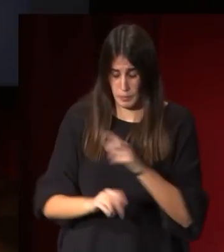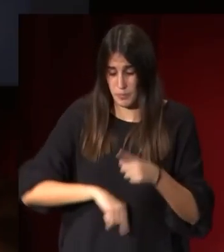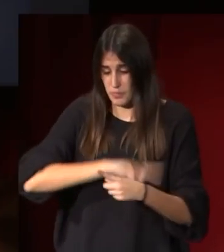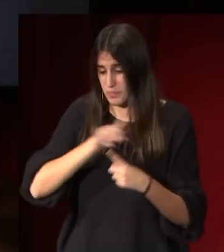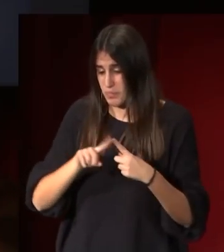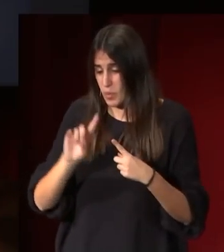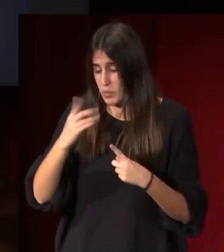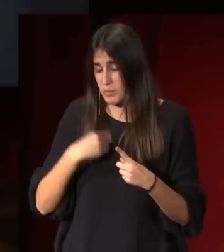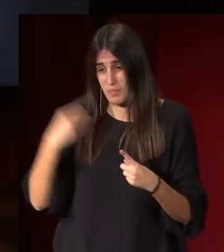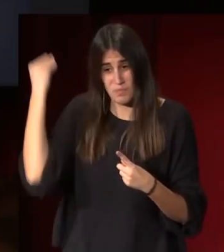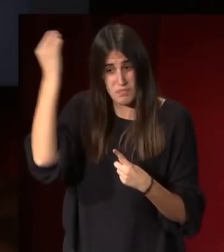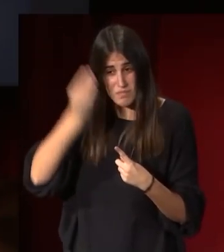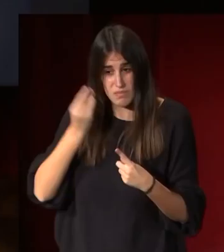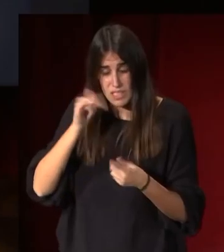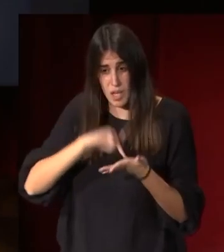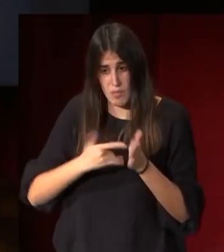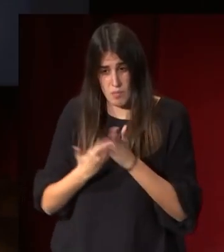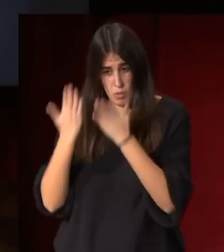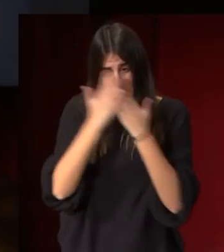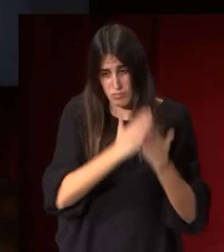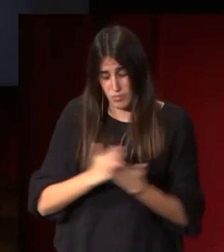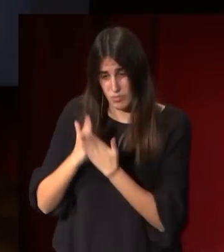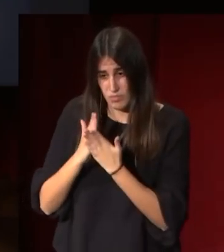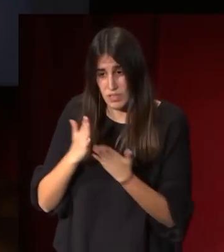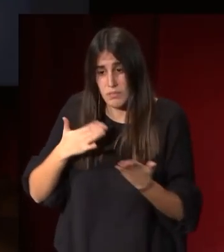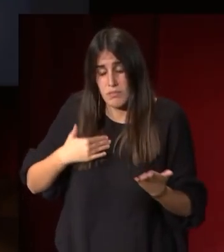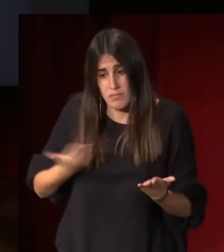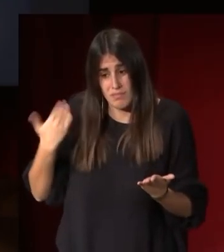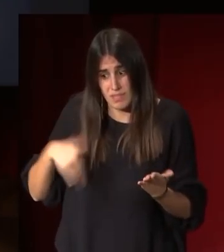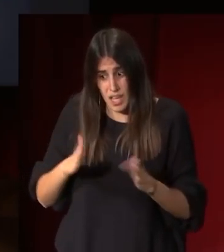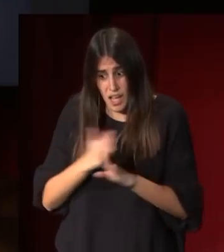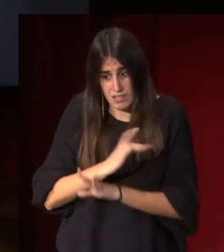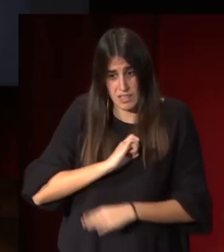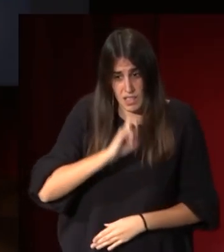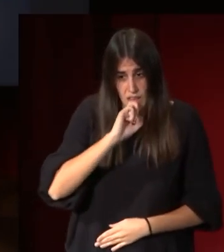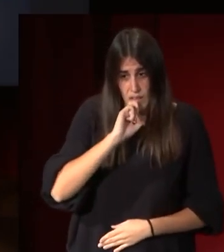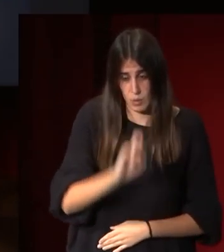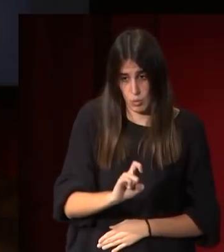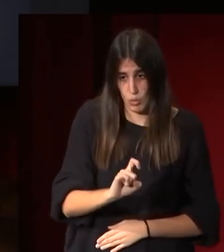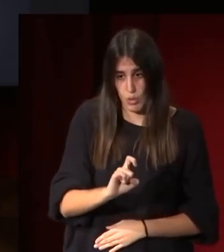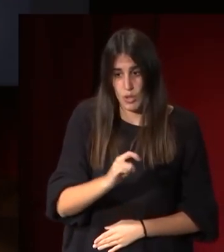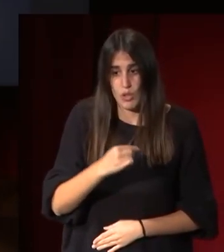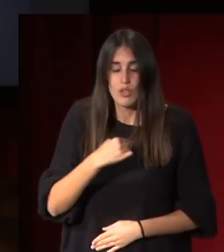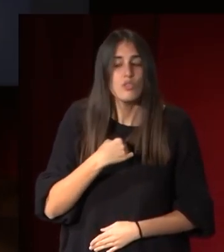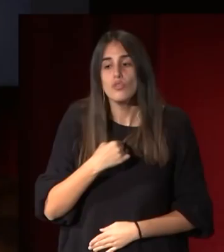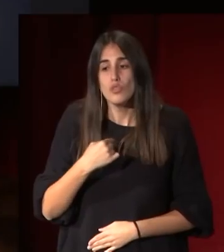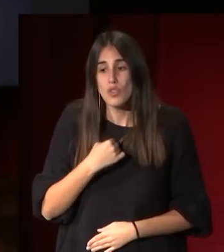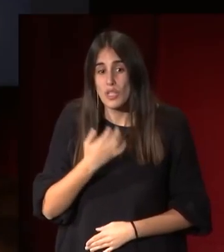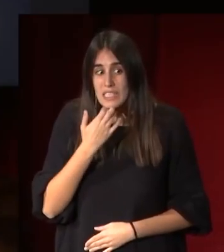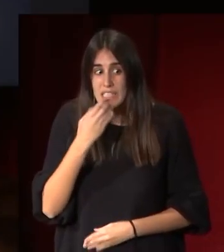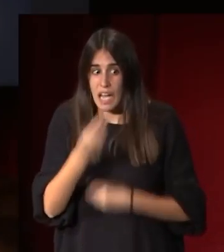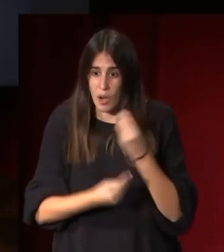voy a estudiar este proyecto pero lo que sí ya avanzo es que yo haría de hacer